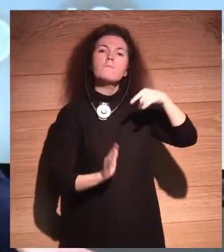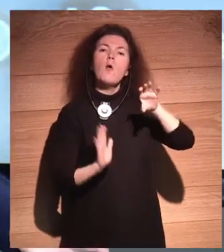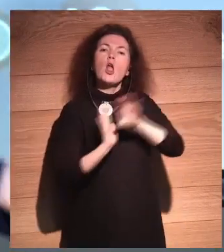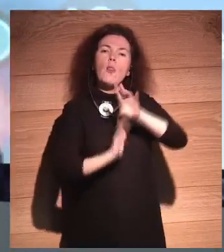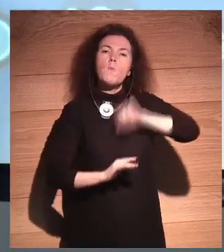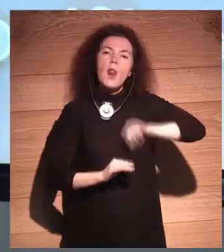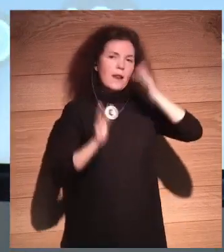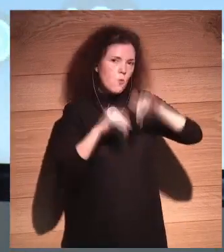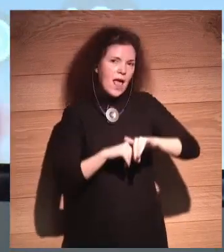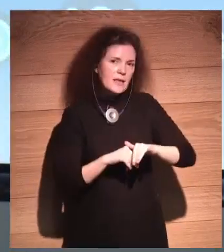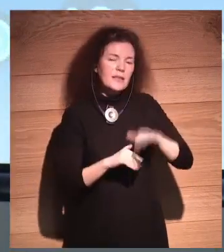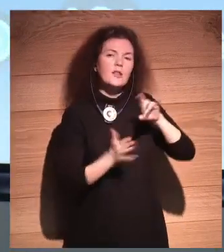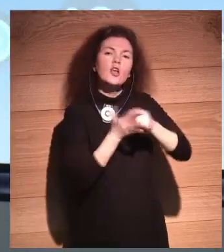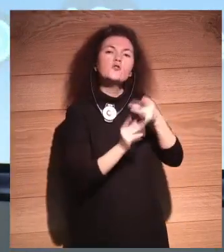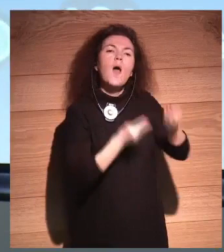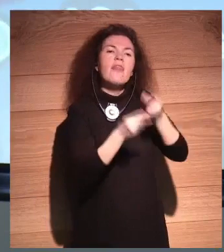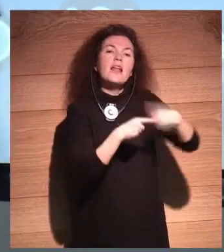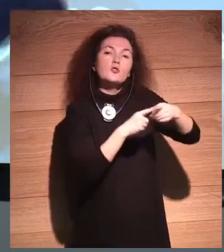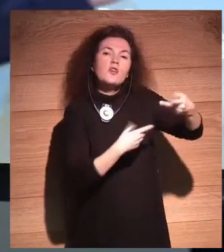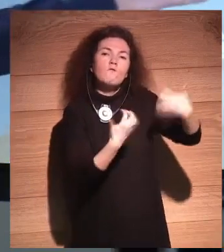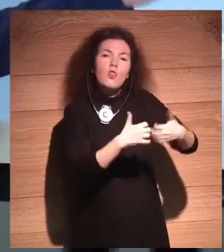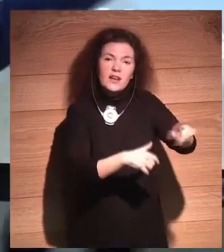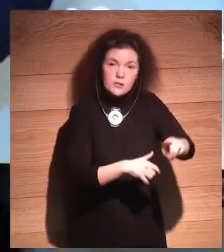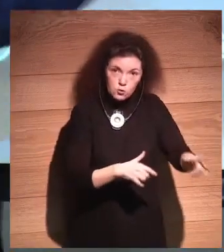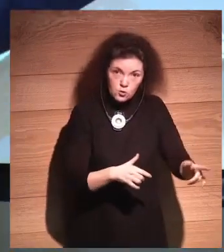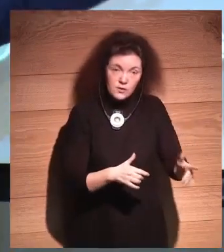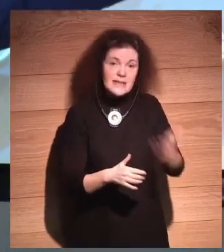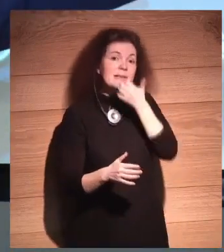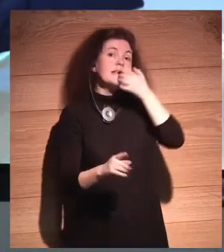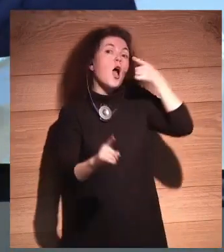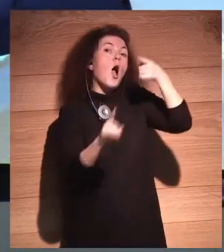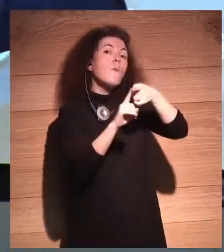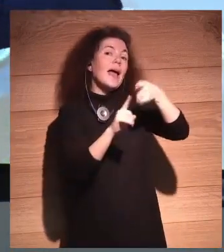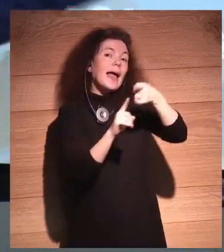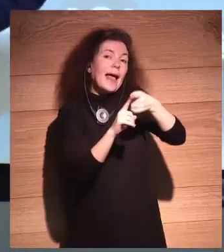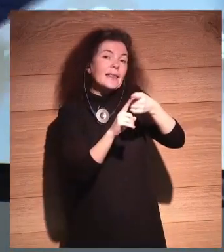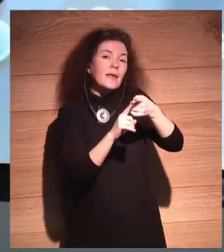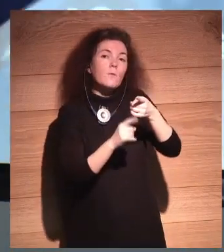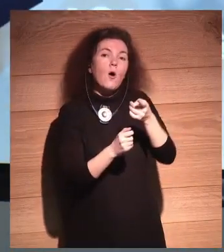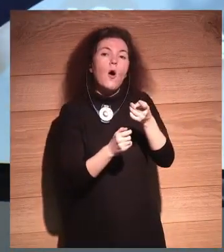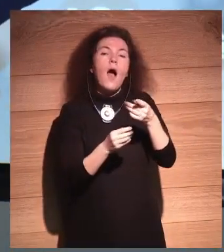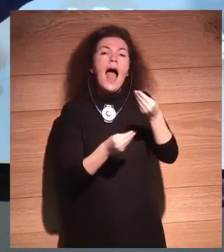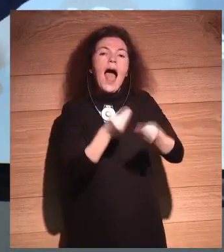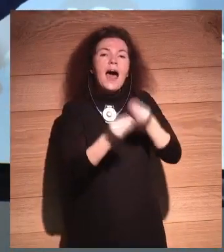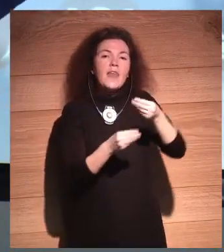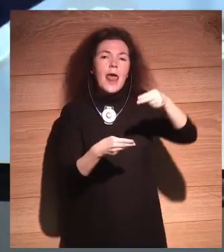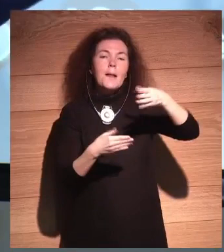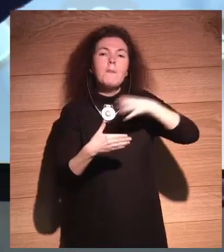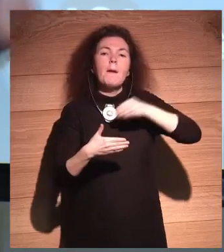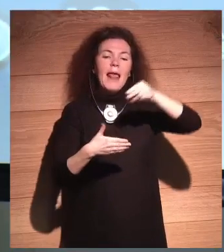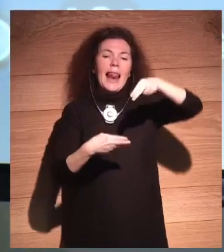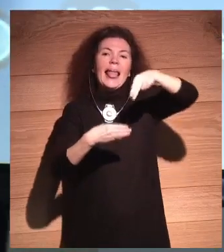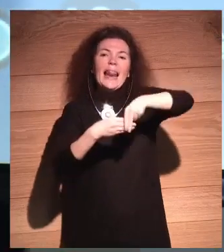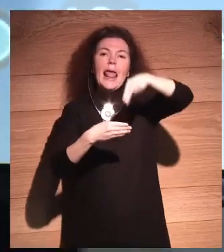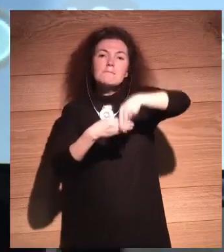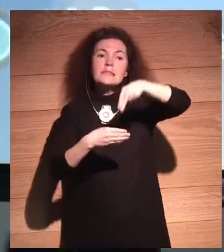simplemente hace que las cosas funcionen. Y si la misión es hacer clips para papel, pues es lo que va a